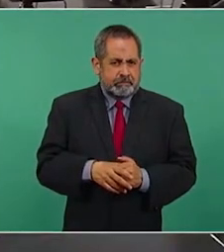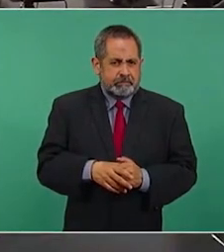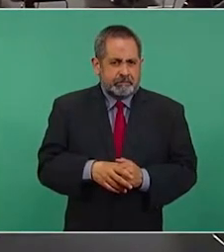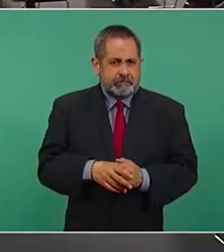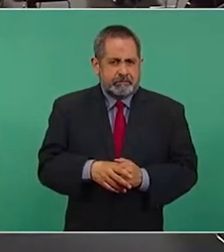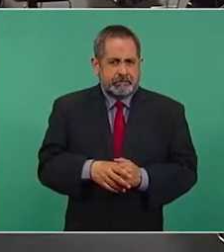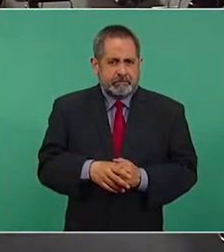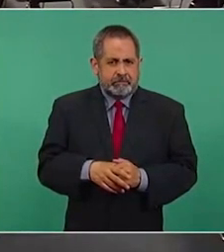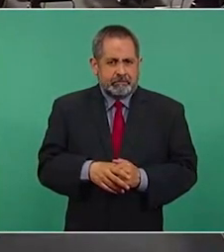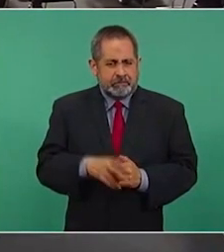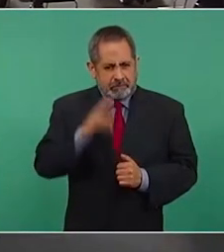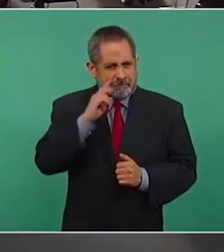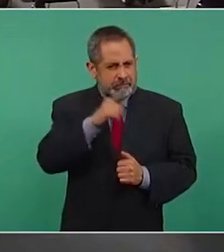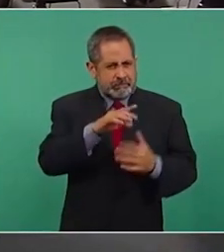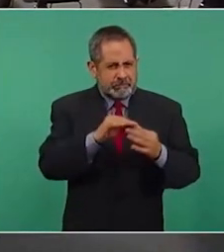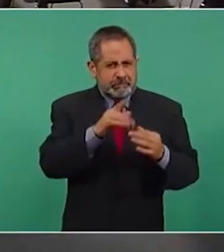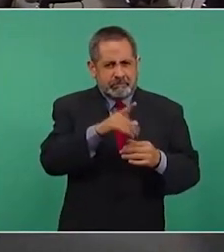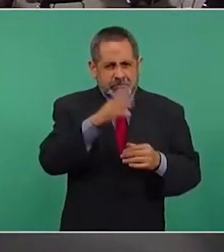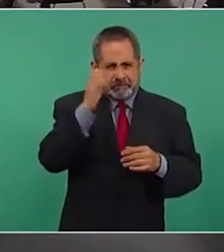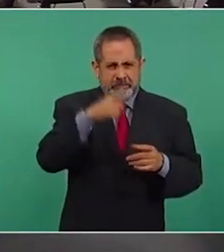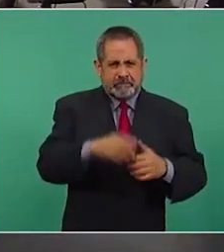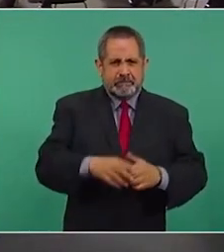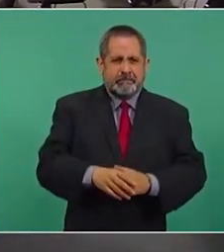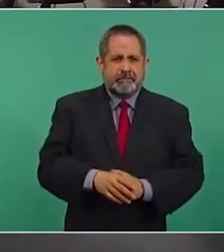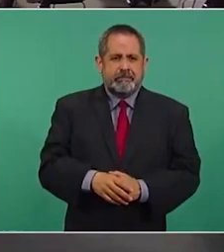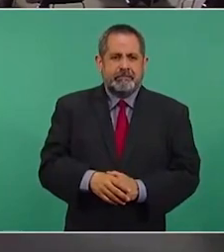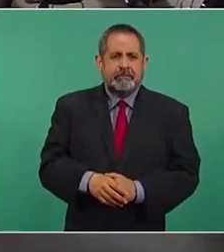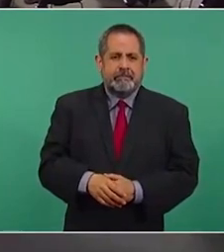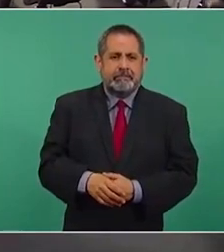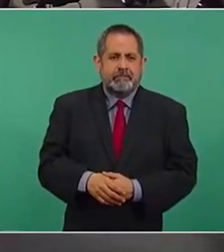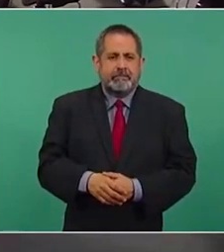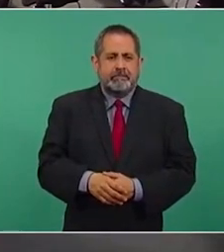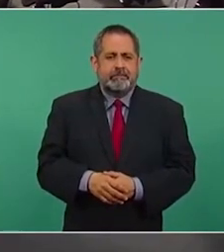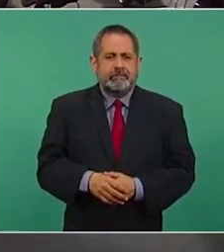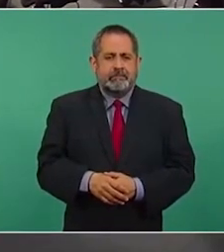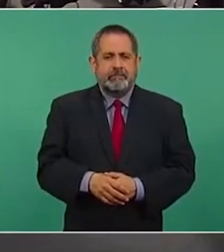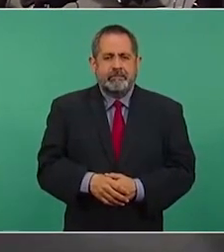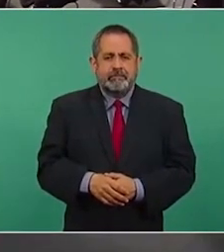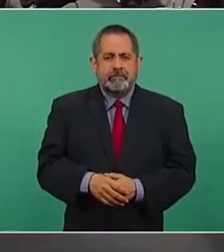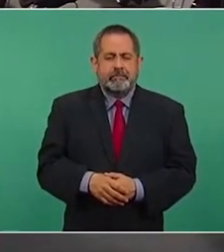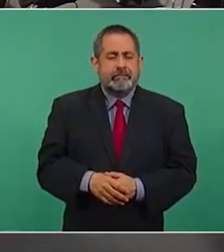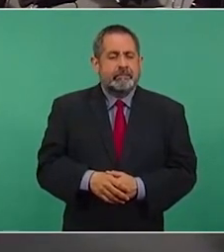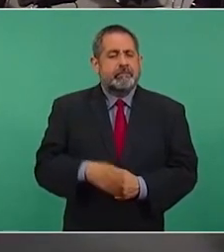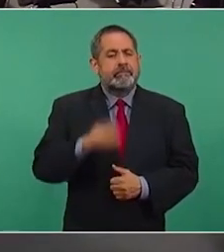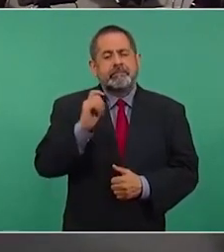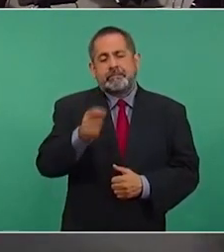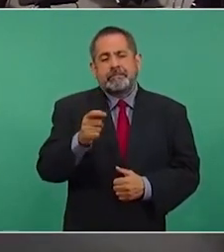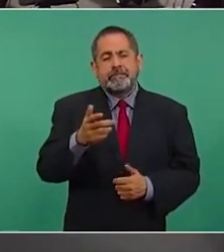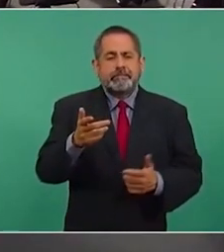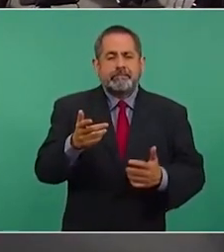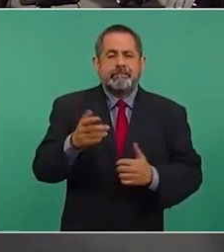A ver si no tienen la foto, que nos van a